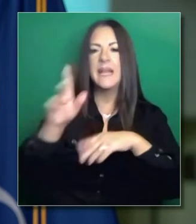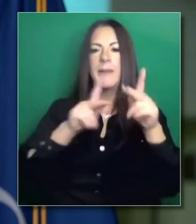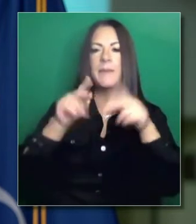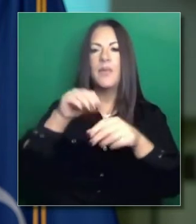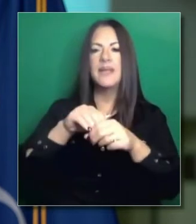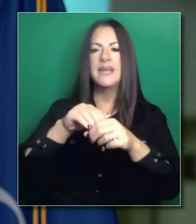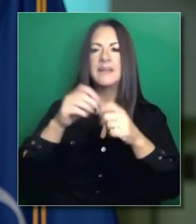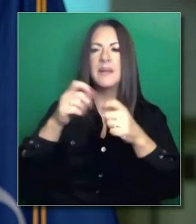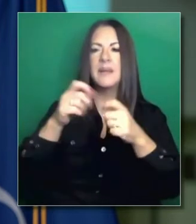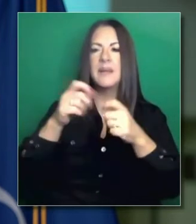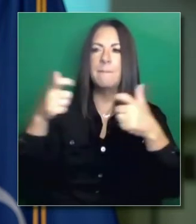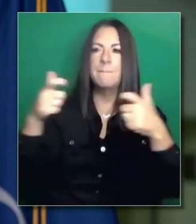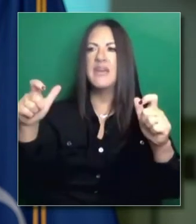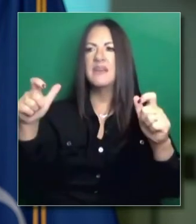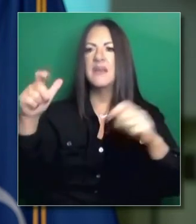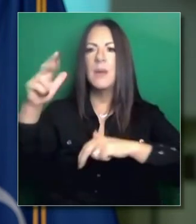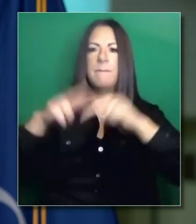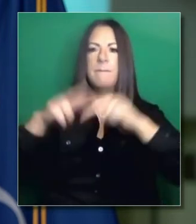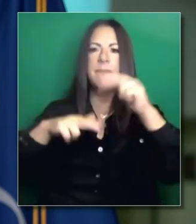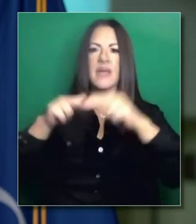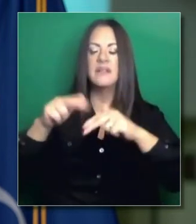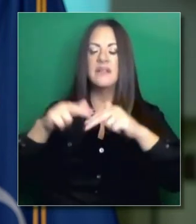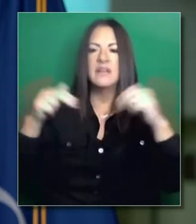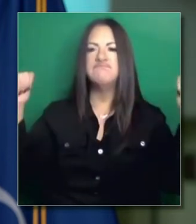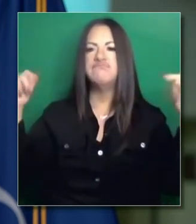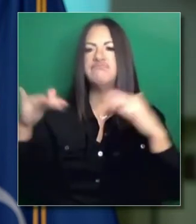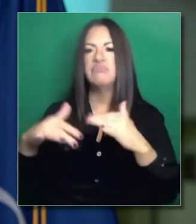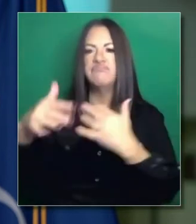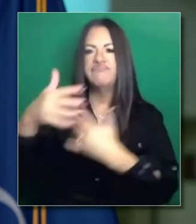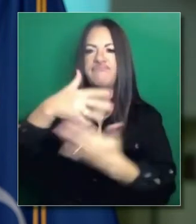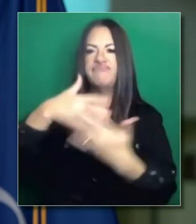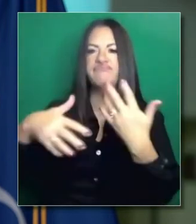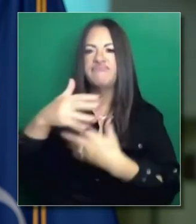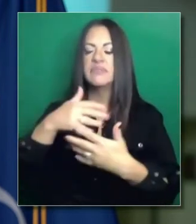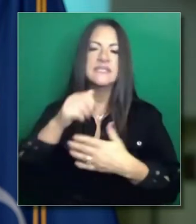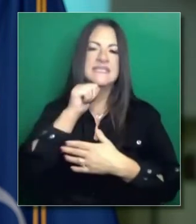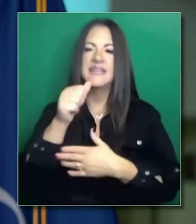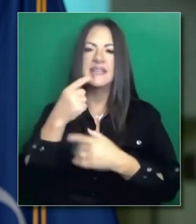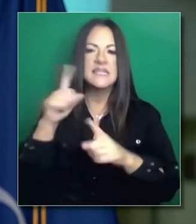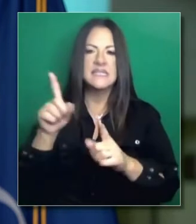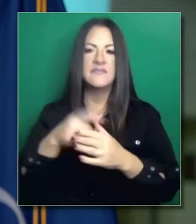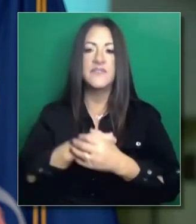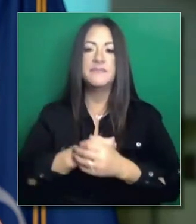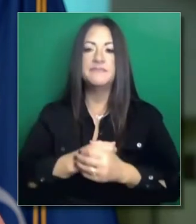Y funcionarios de salubridad del condado. lo largo y ancho del estado.